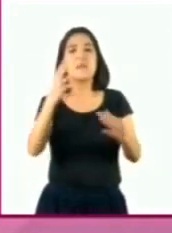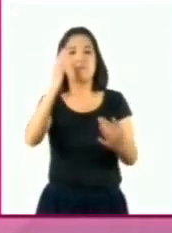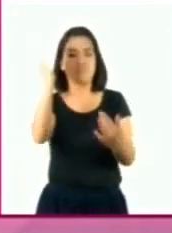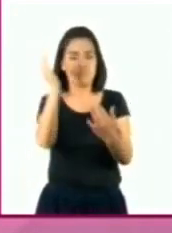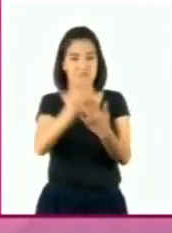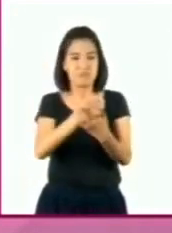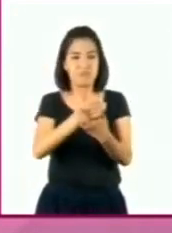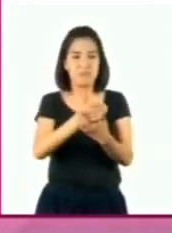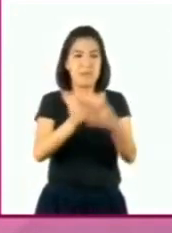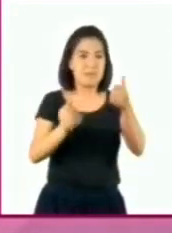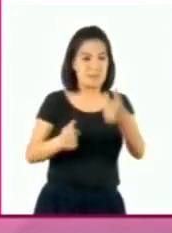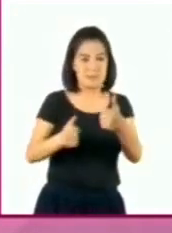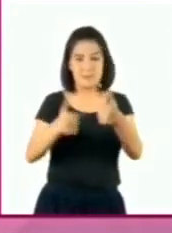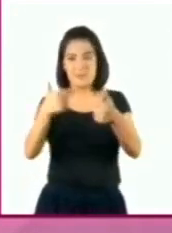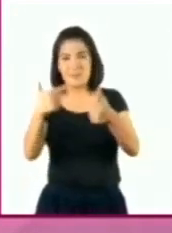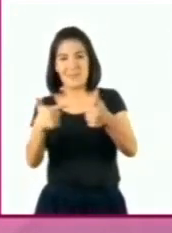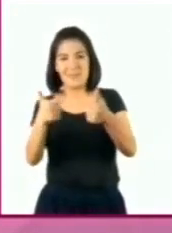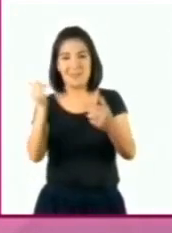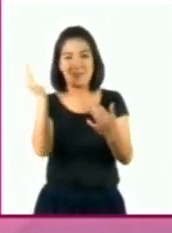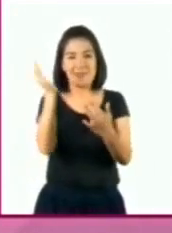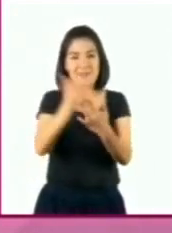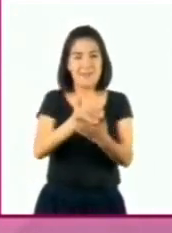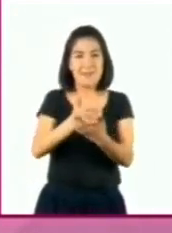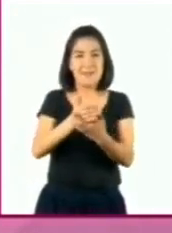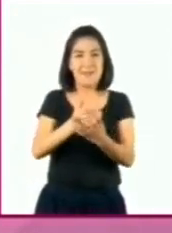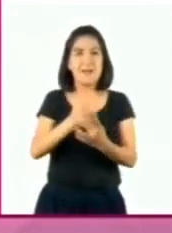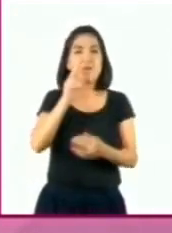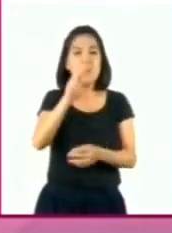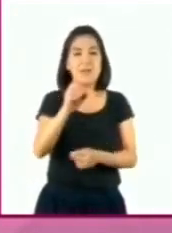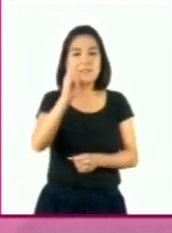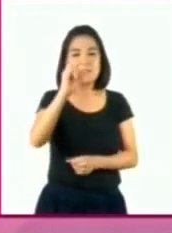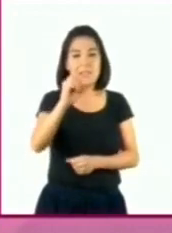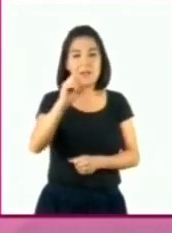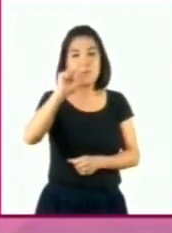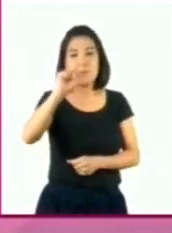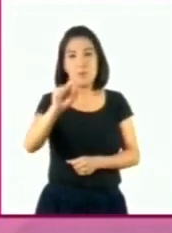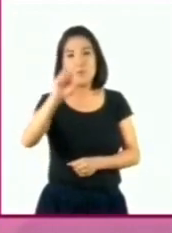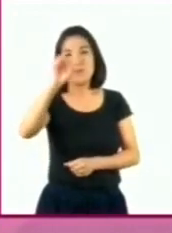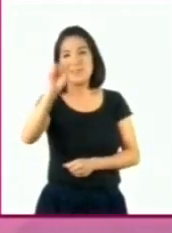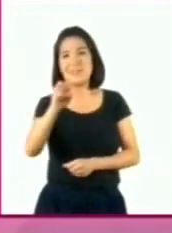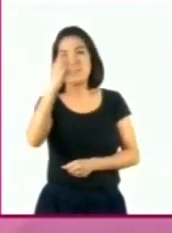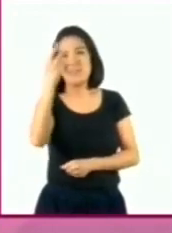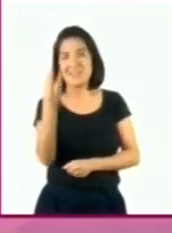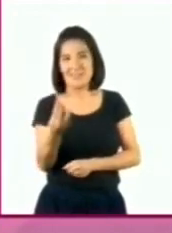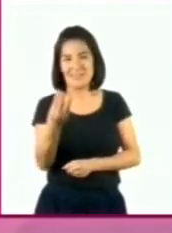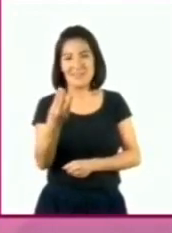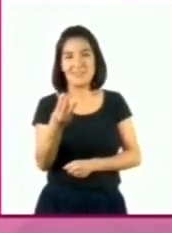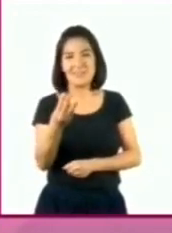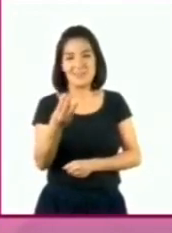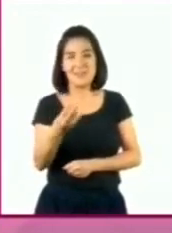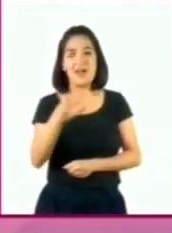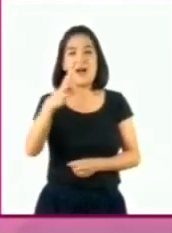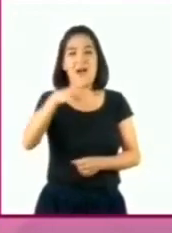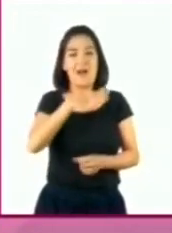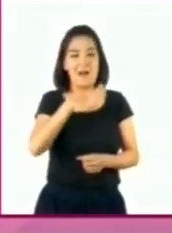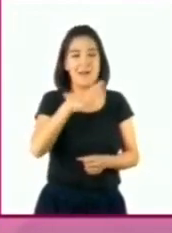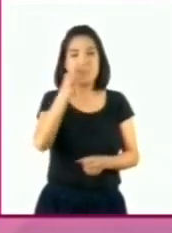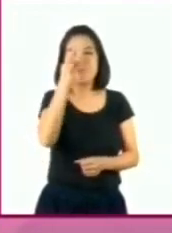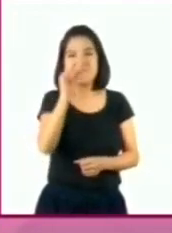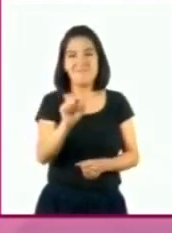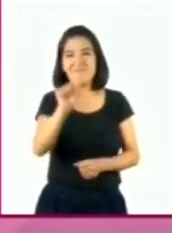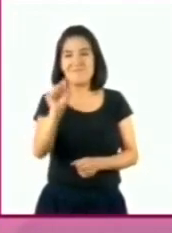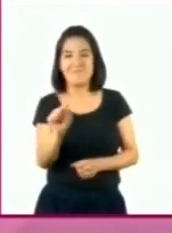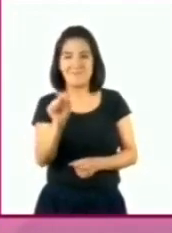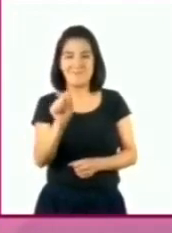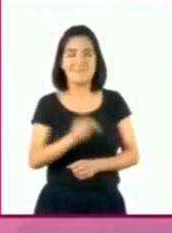décimos y siete décimos. Es decir, el 0.63 centésimos se encuentra en este